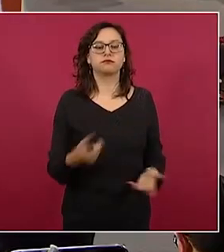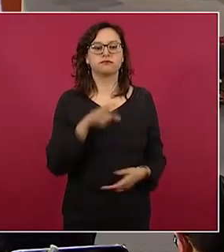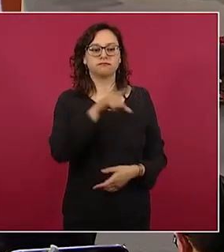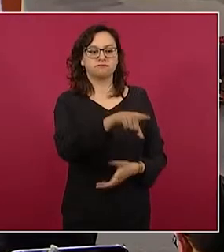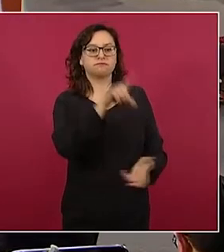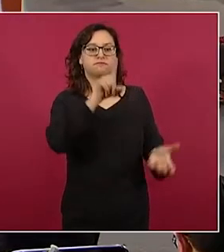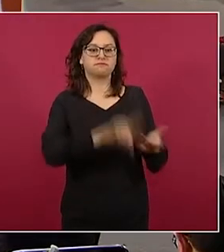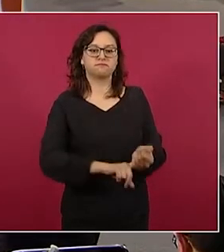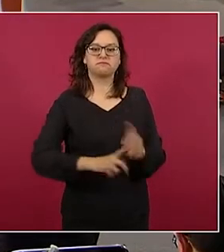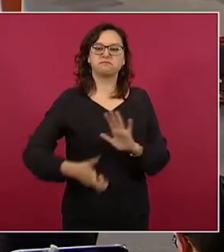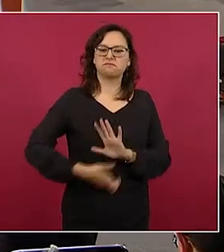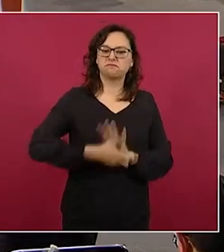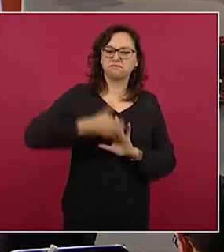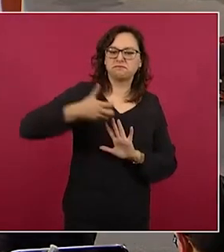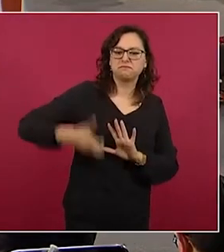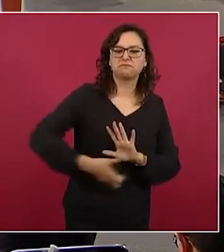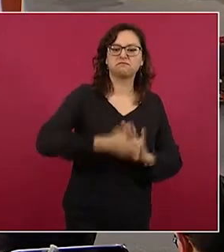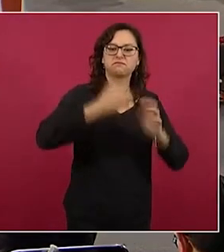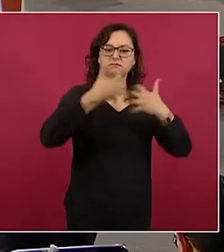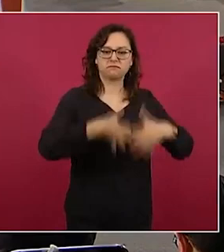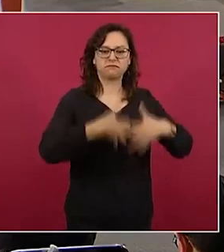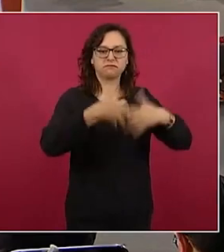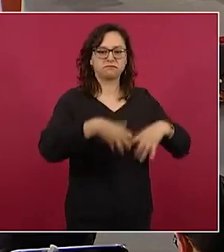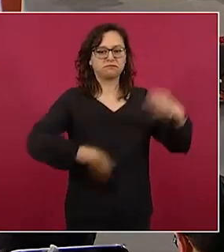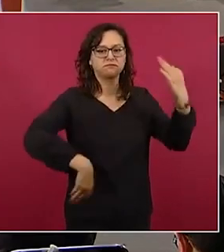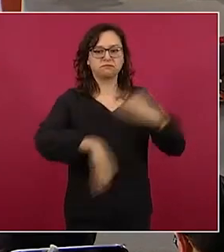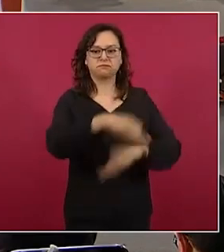paradas, todo paradas,